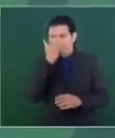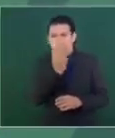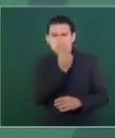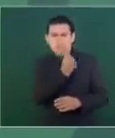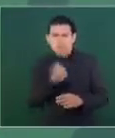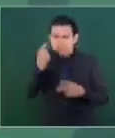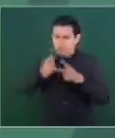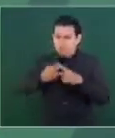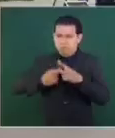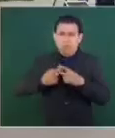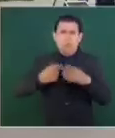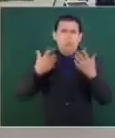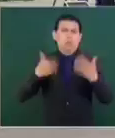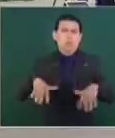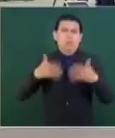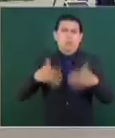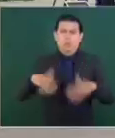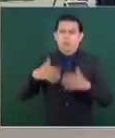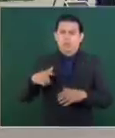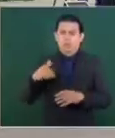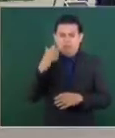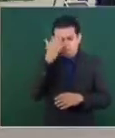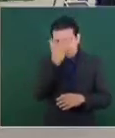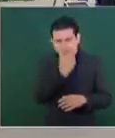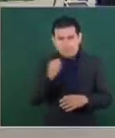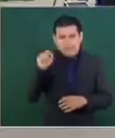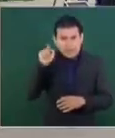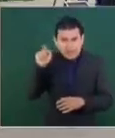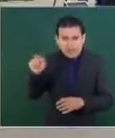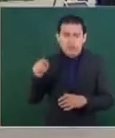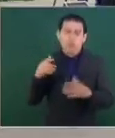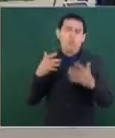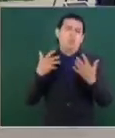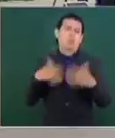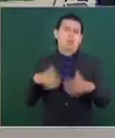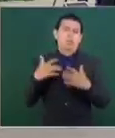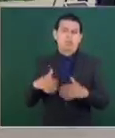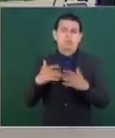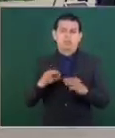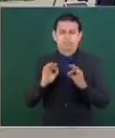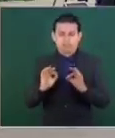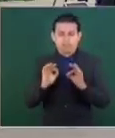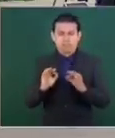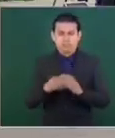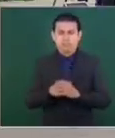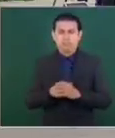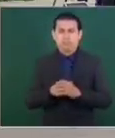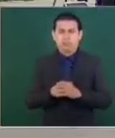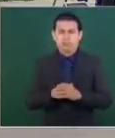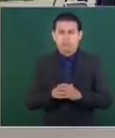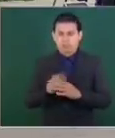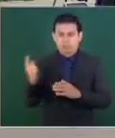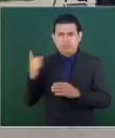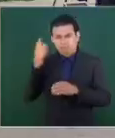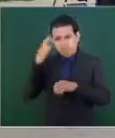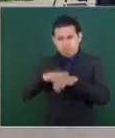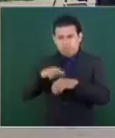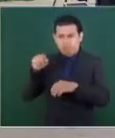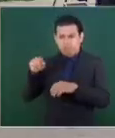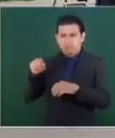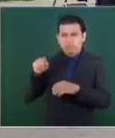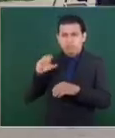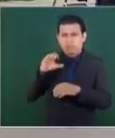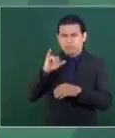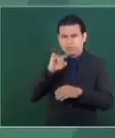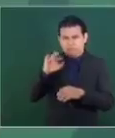nada tiene que ver con la de los últimos directores del CIDE.